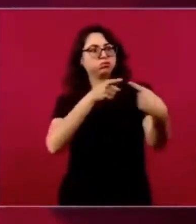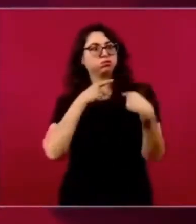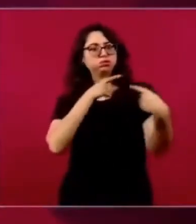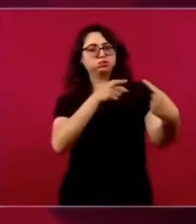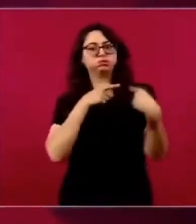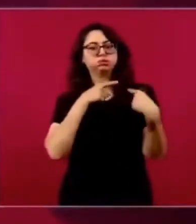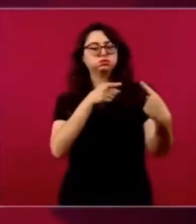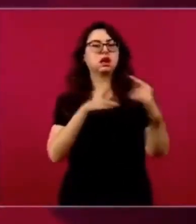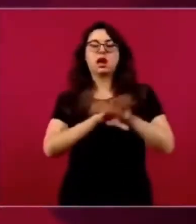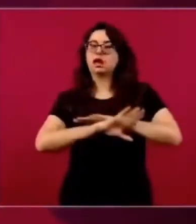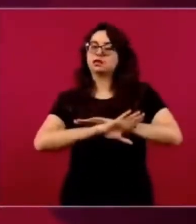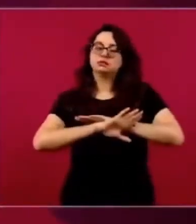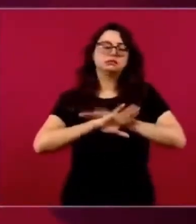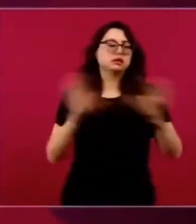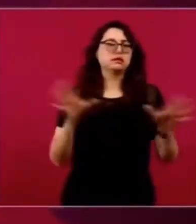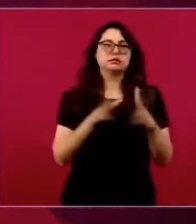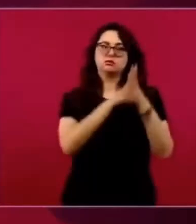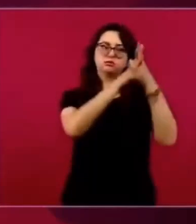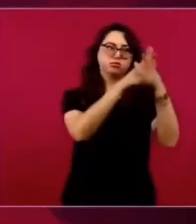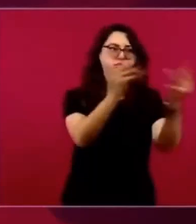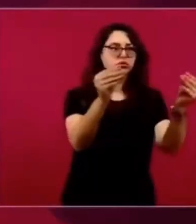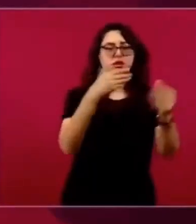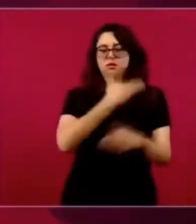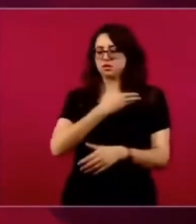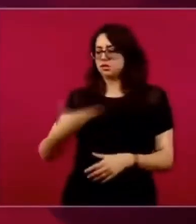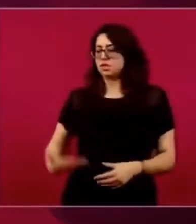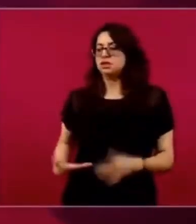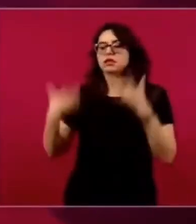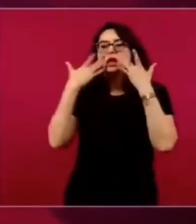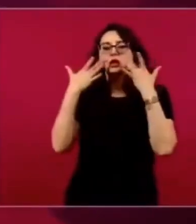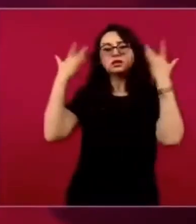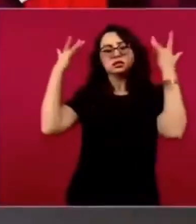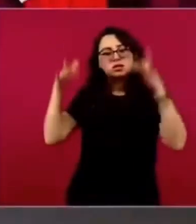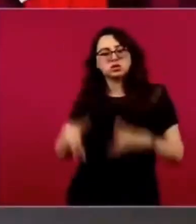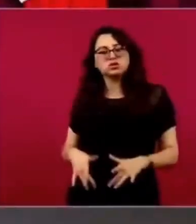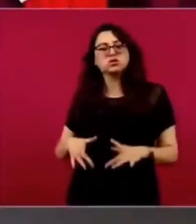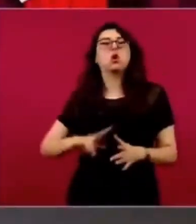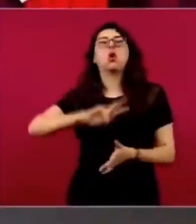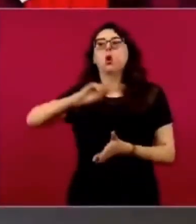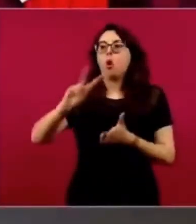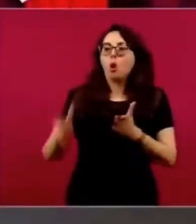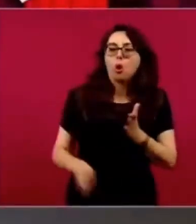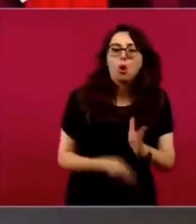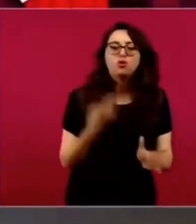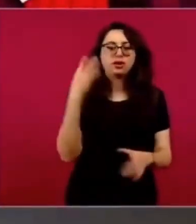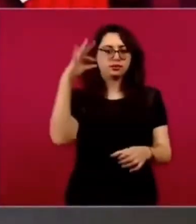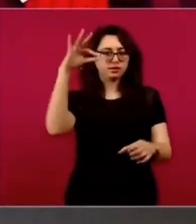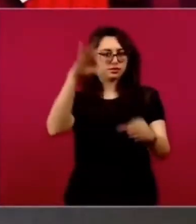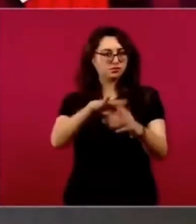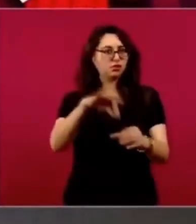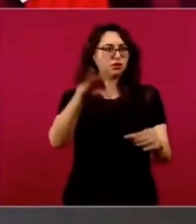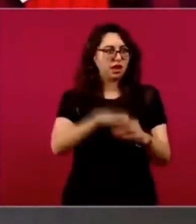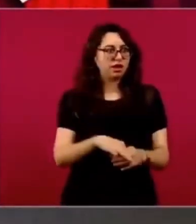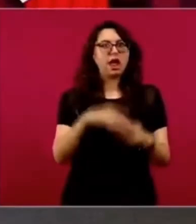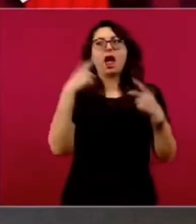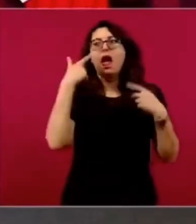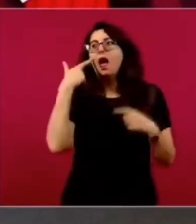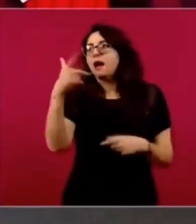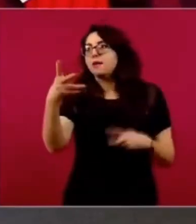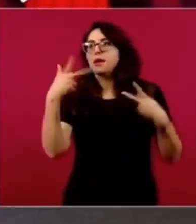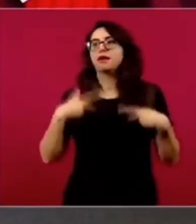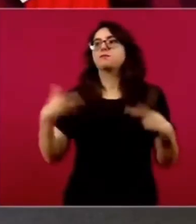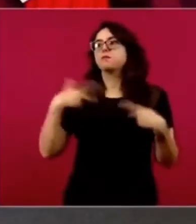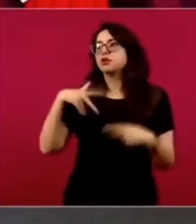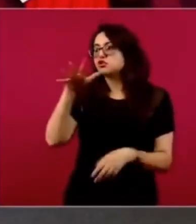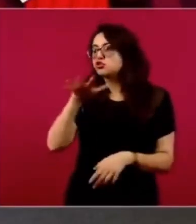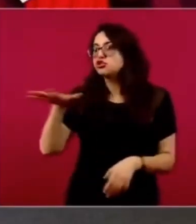y se convoca elecciones. Y es bueno el procedimiento, ¿por qué? Porque es